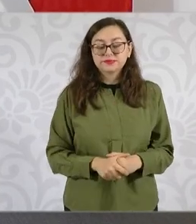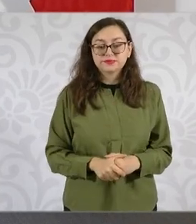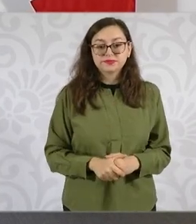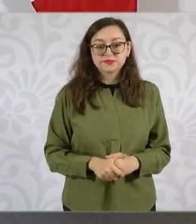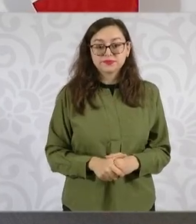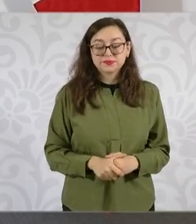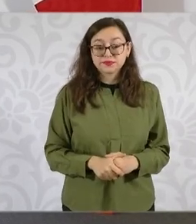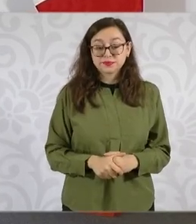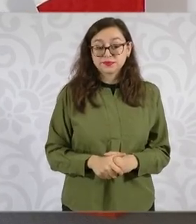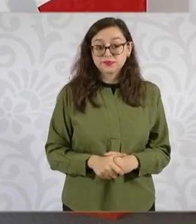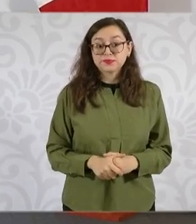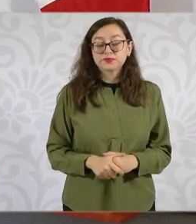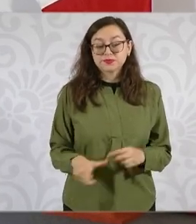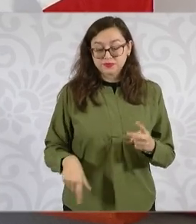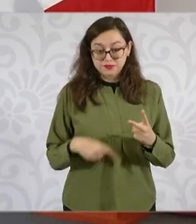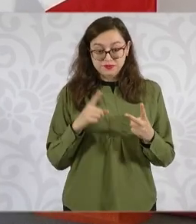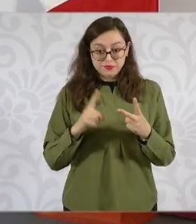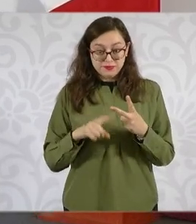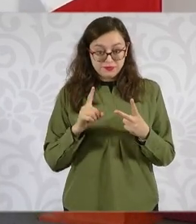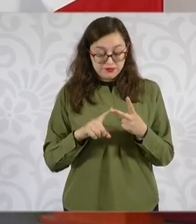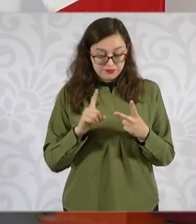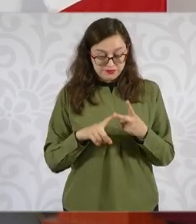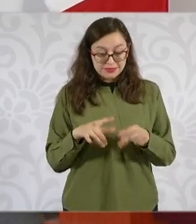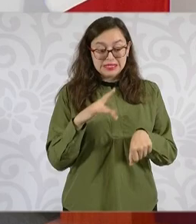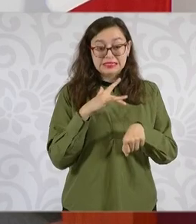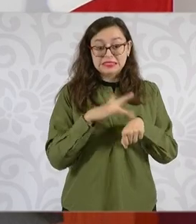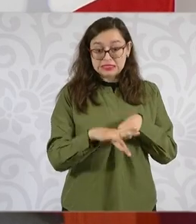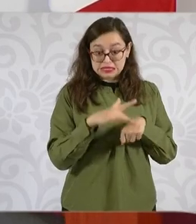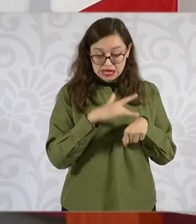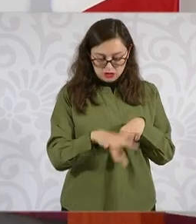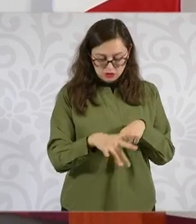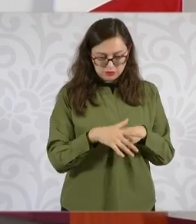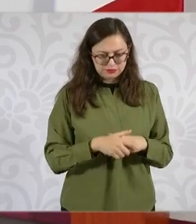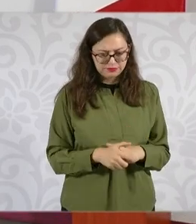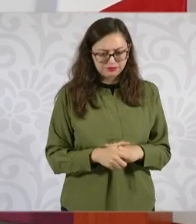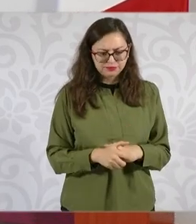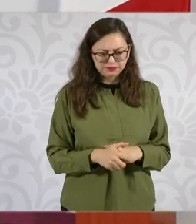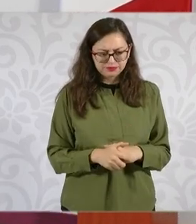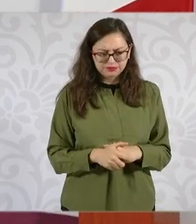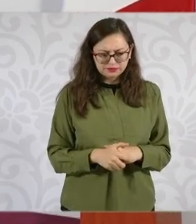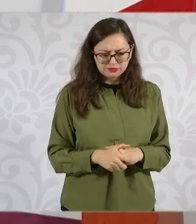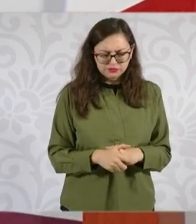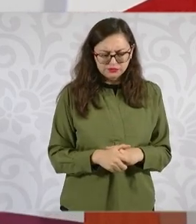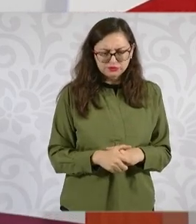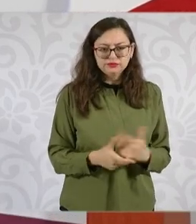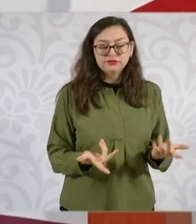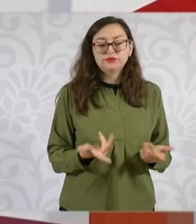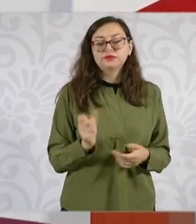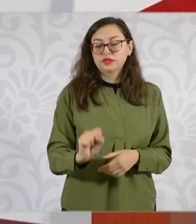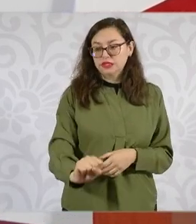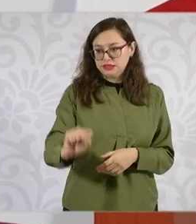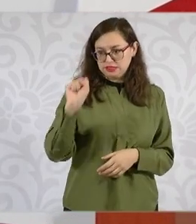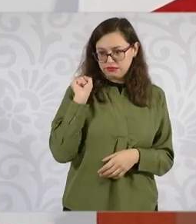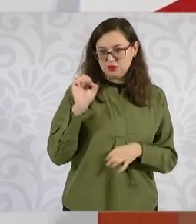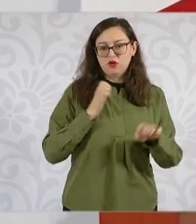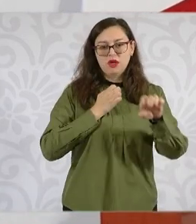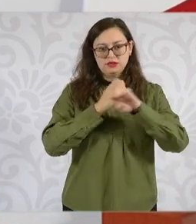En el caso de Chalco, estuvimos el sábado en el Estado de México.